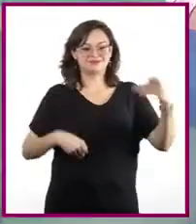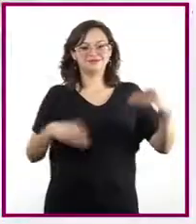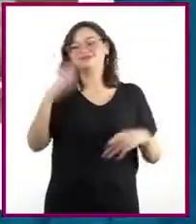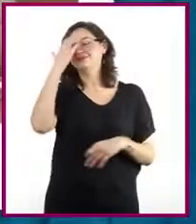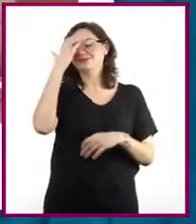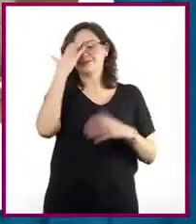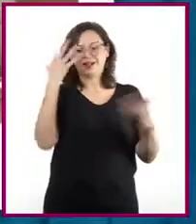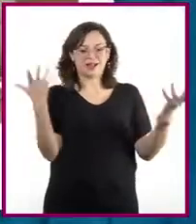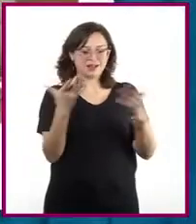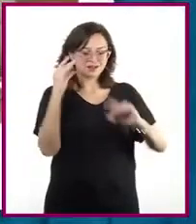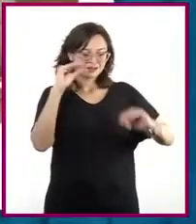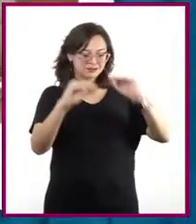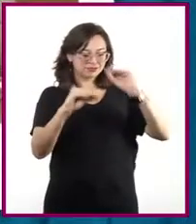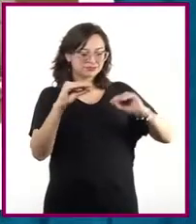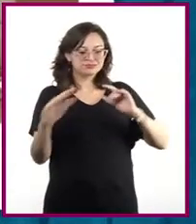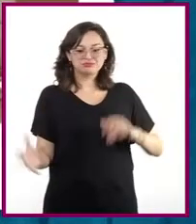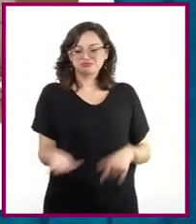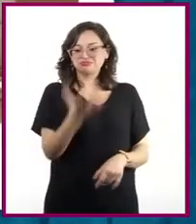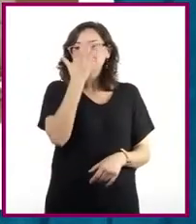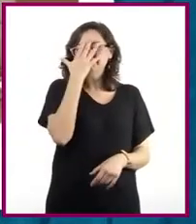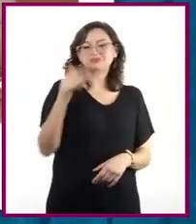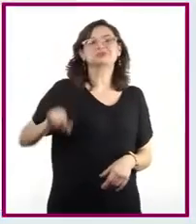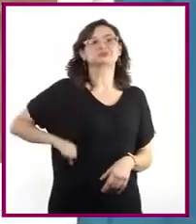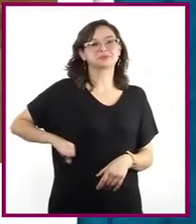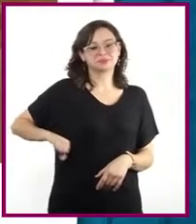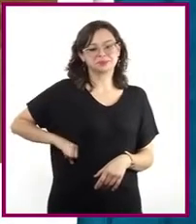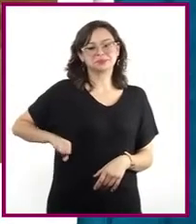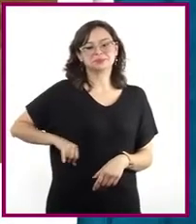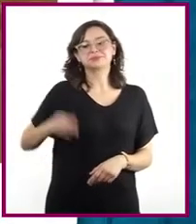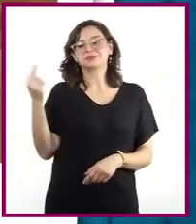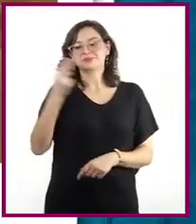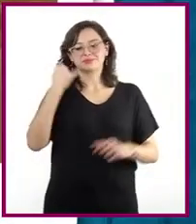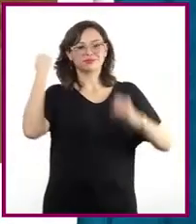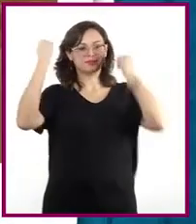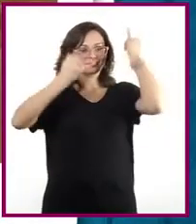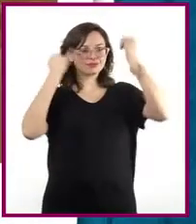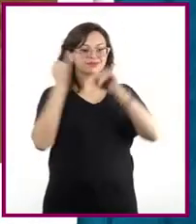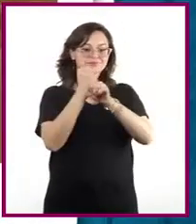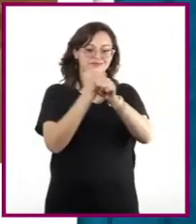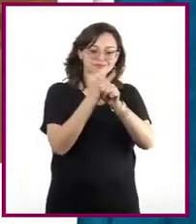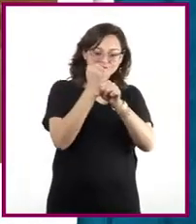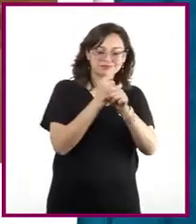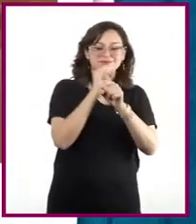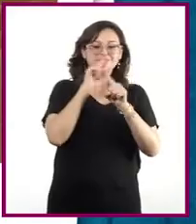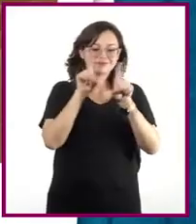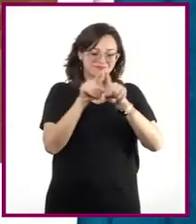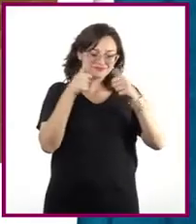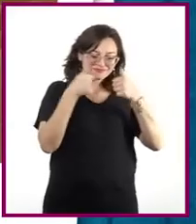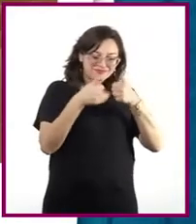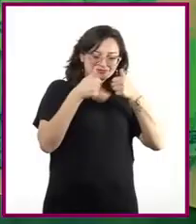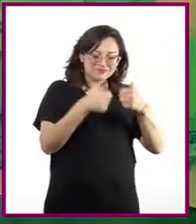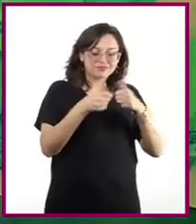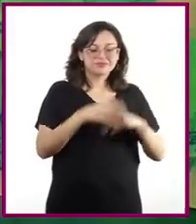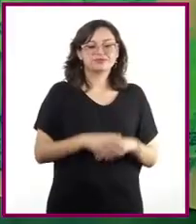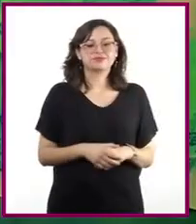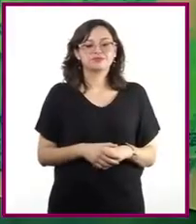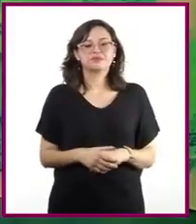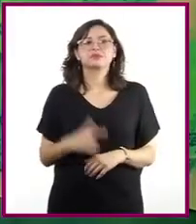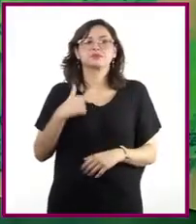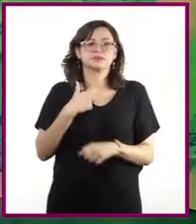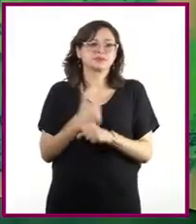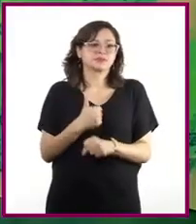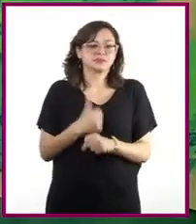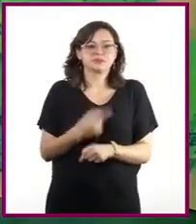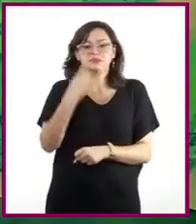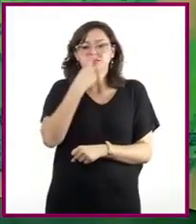elaborar máscaras me parece un oficio súper interesante, además de que requiere mucha creatividad, investigación y sobre todo dedicación. Pues a mí mi abuelo me